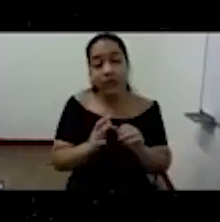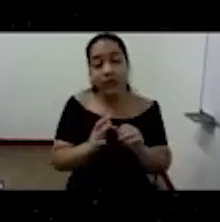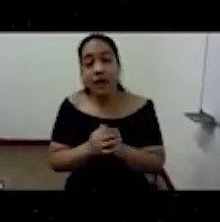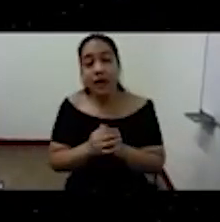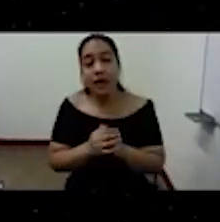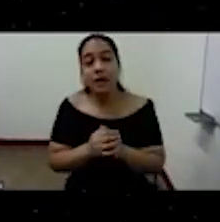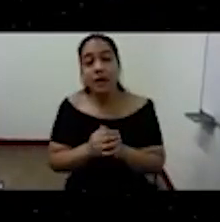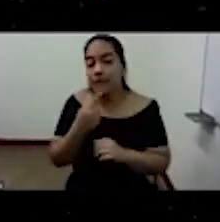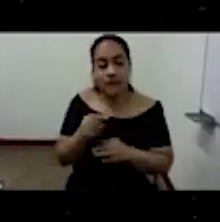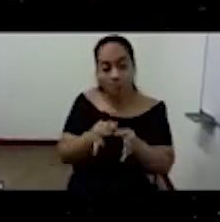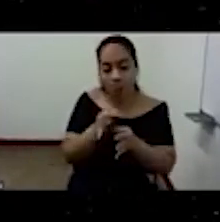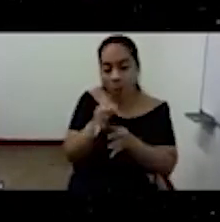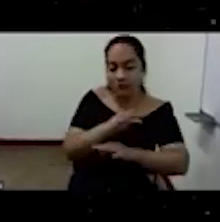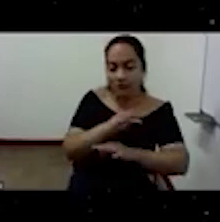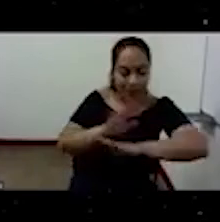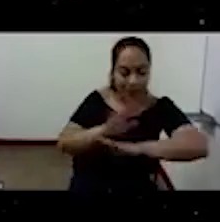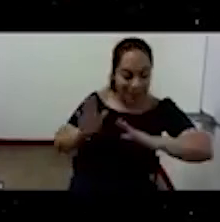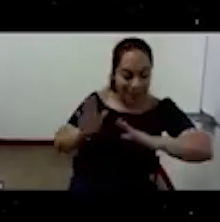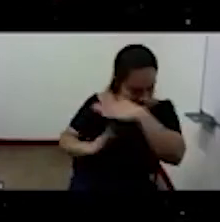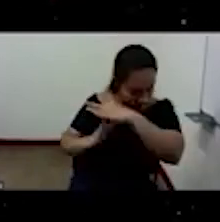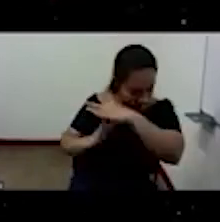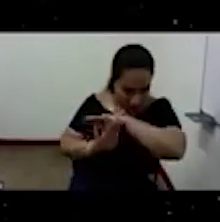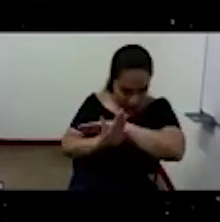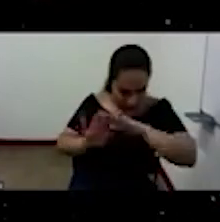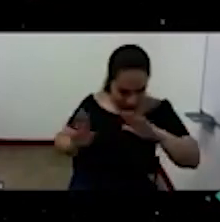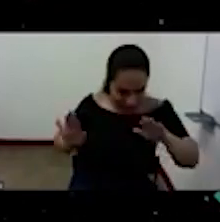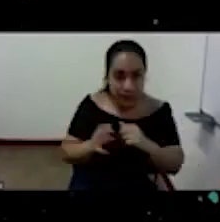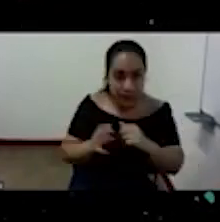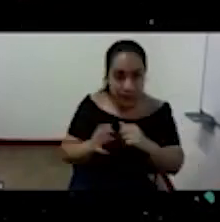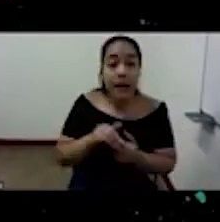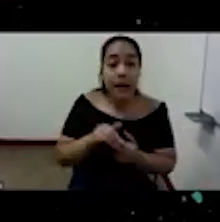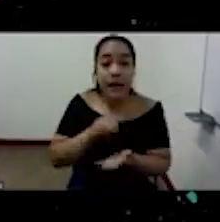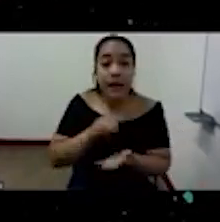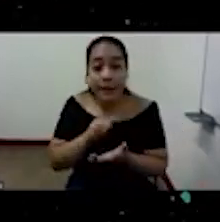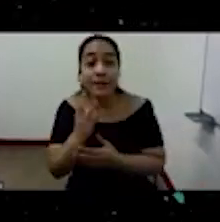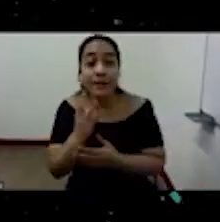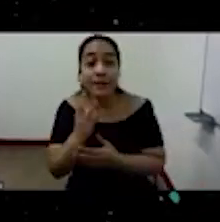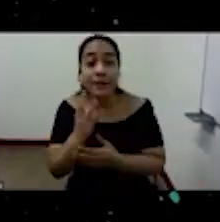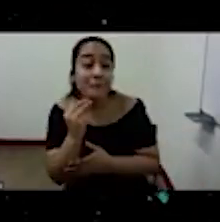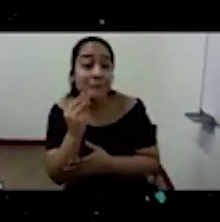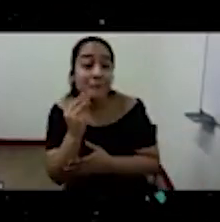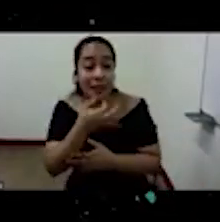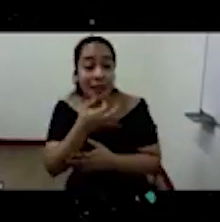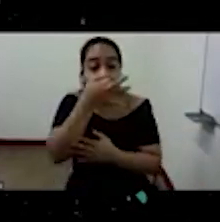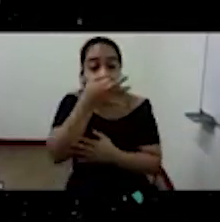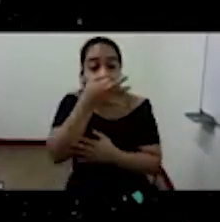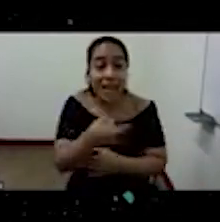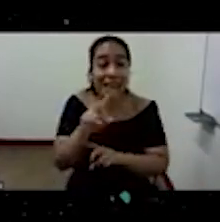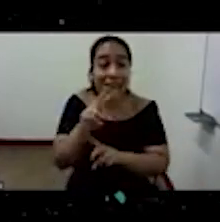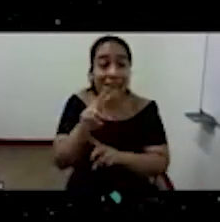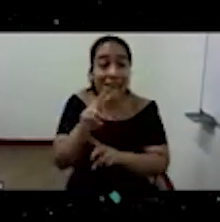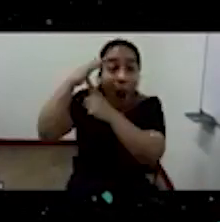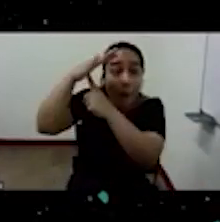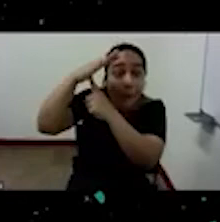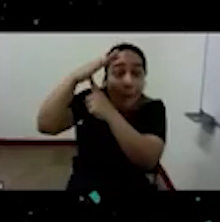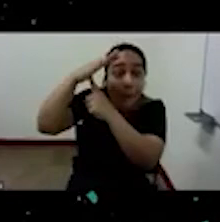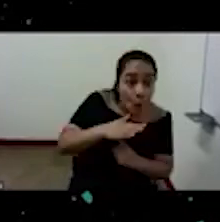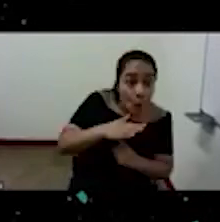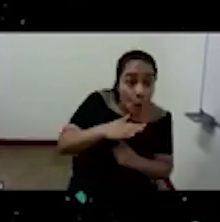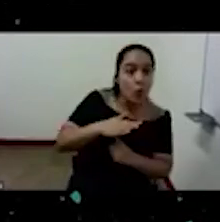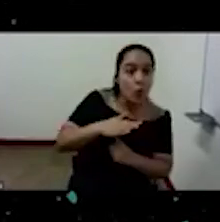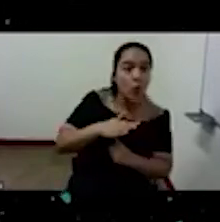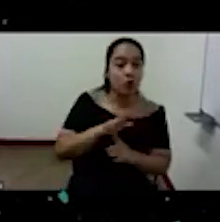esa es la verdad que la experiencia la humillación del pueblo